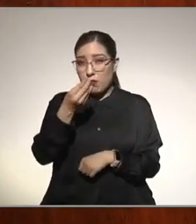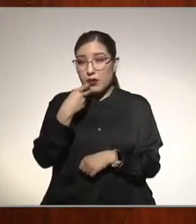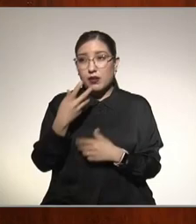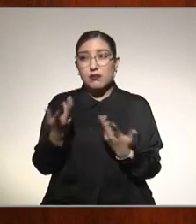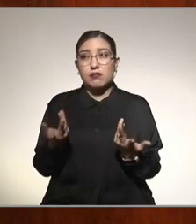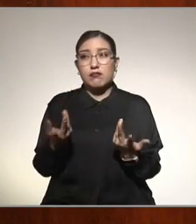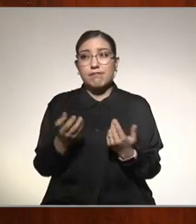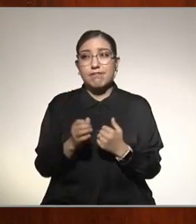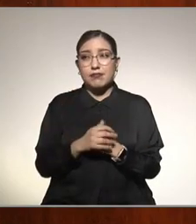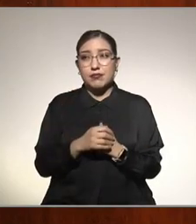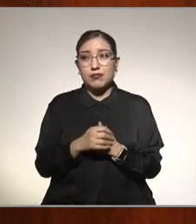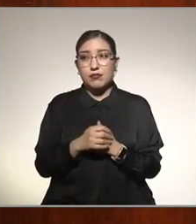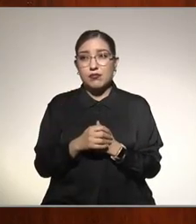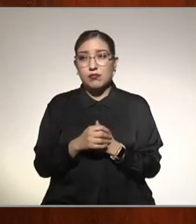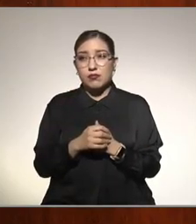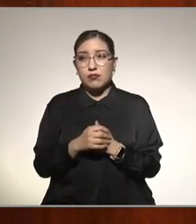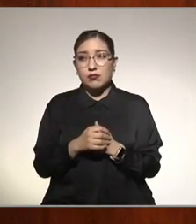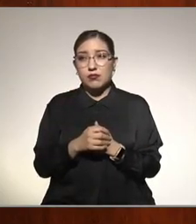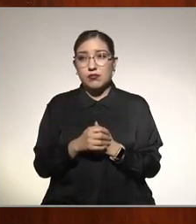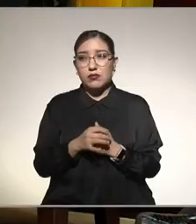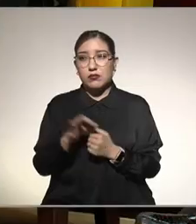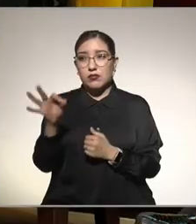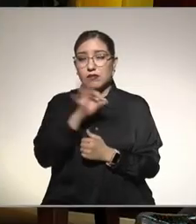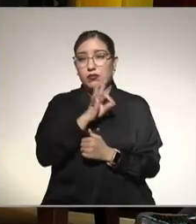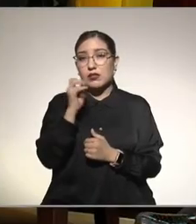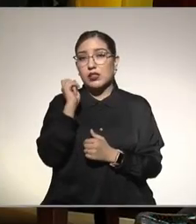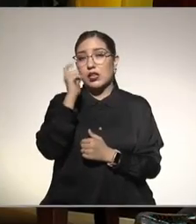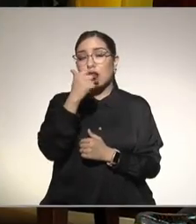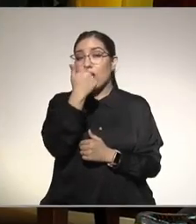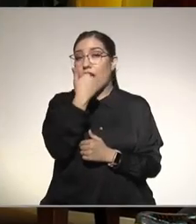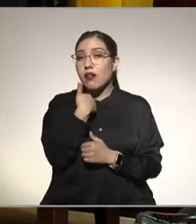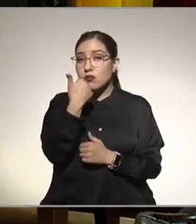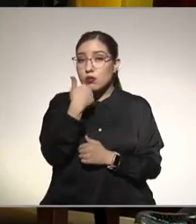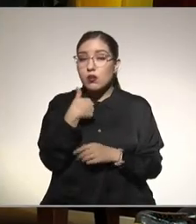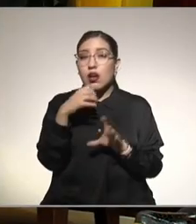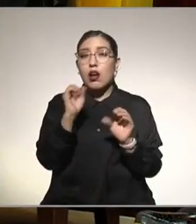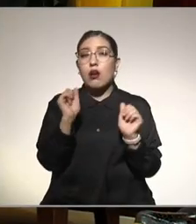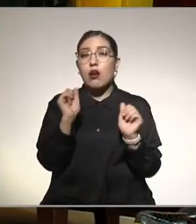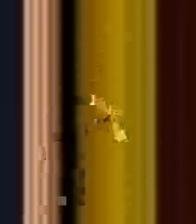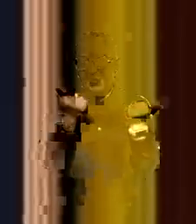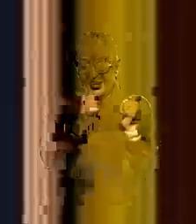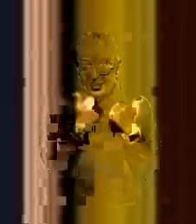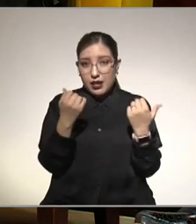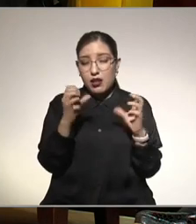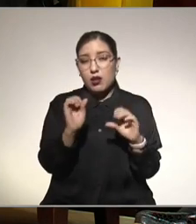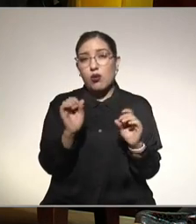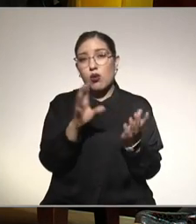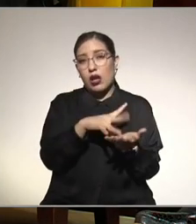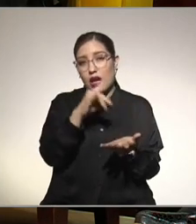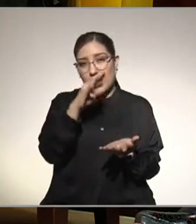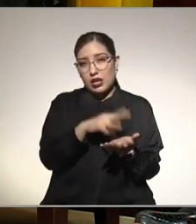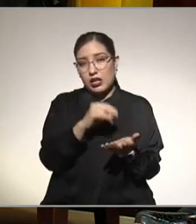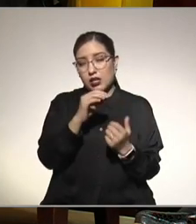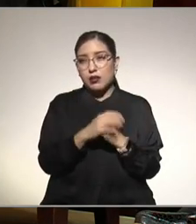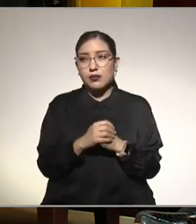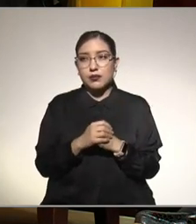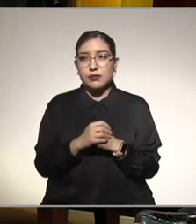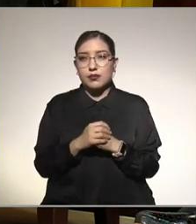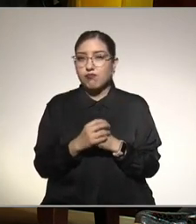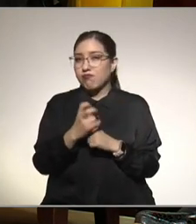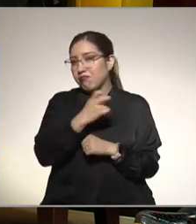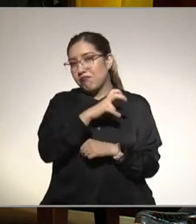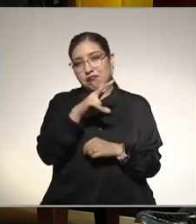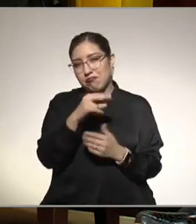es algo que es un carbohidrato o un azúcar esto es obviamente que no nos puede